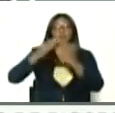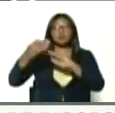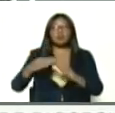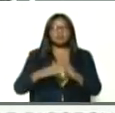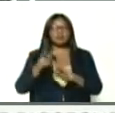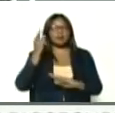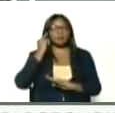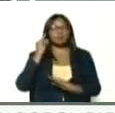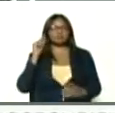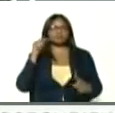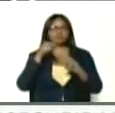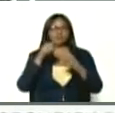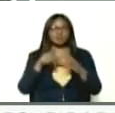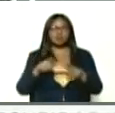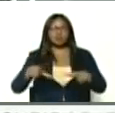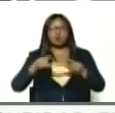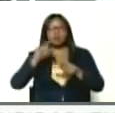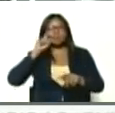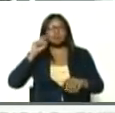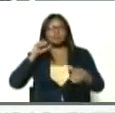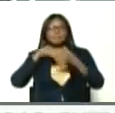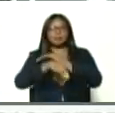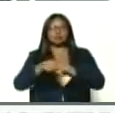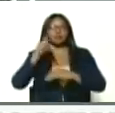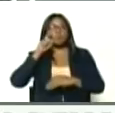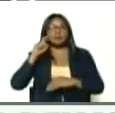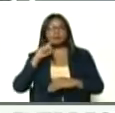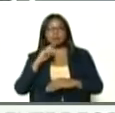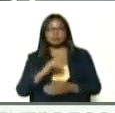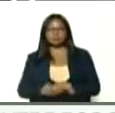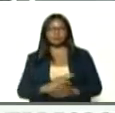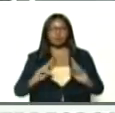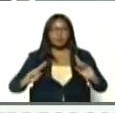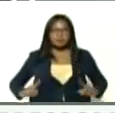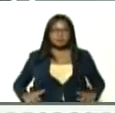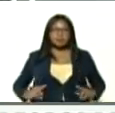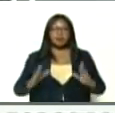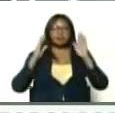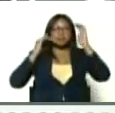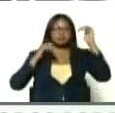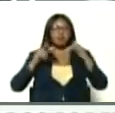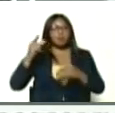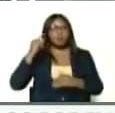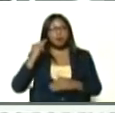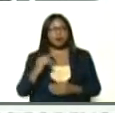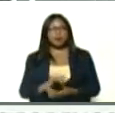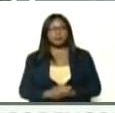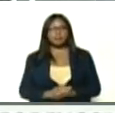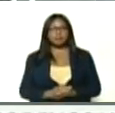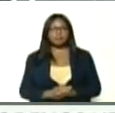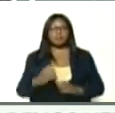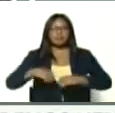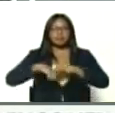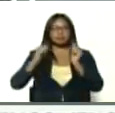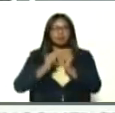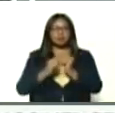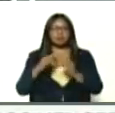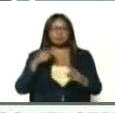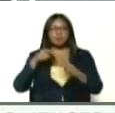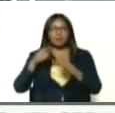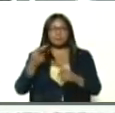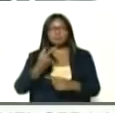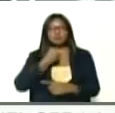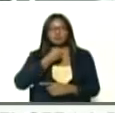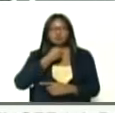que contemplan, las salas, de parto humanizado, y otro conjunto de atenciones, a las mujeres, anzuateguense, que a mí, me gustaría